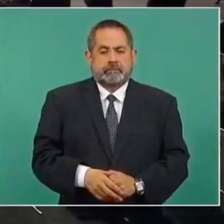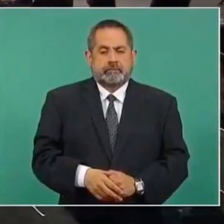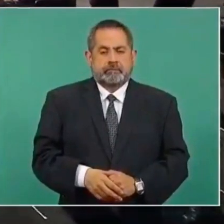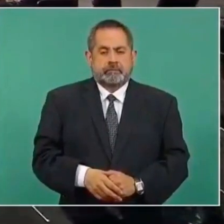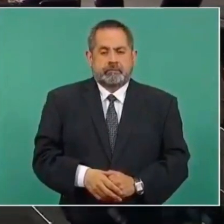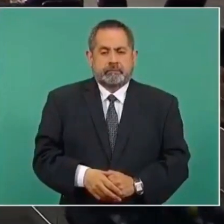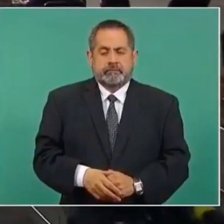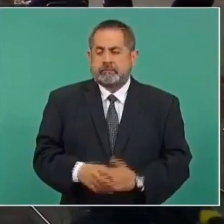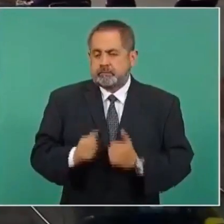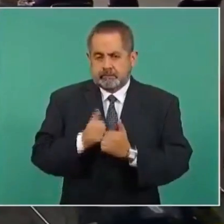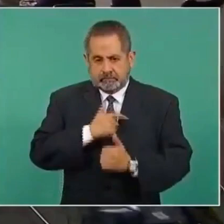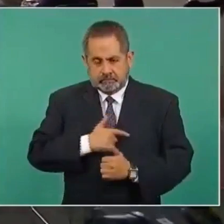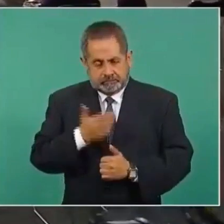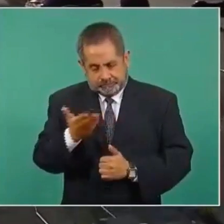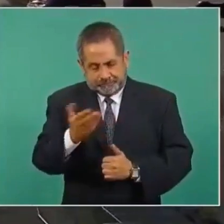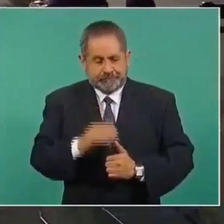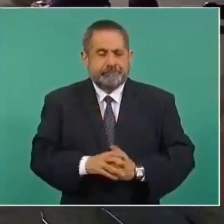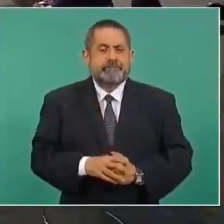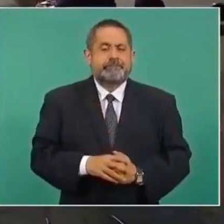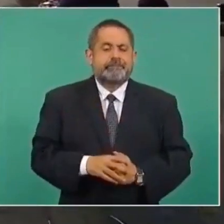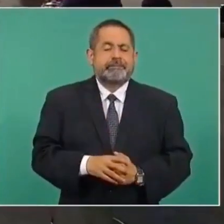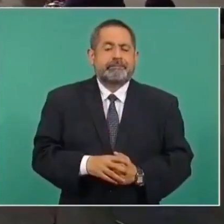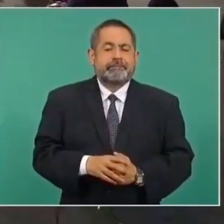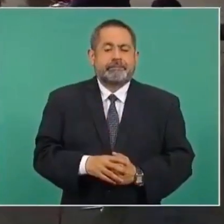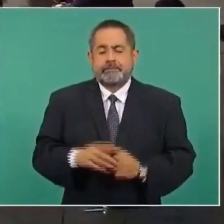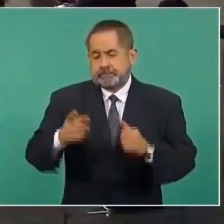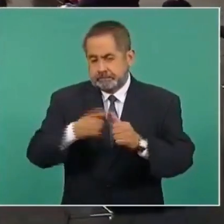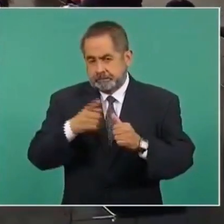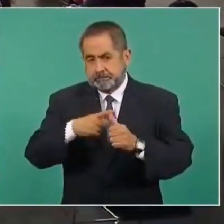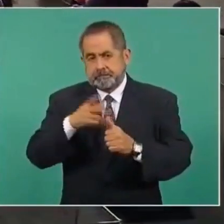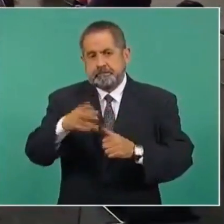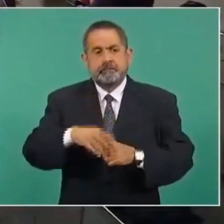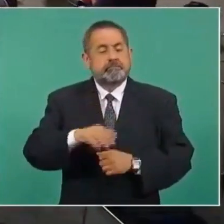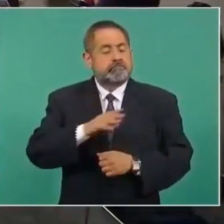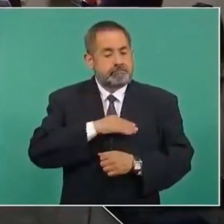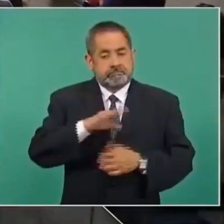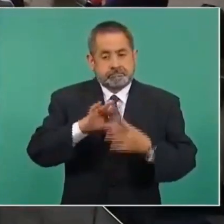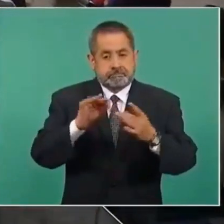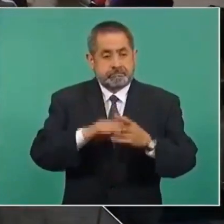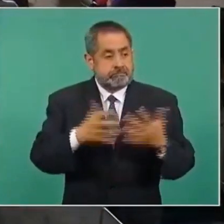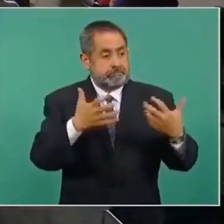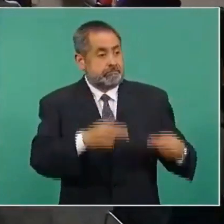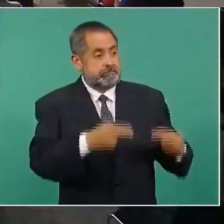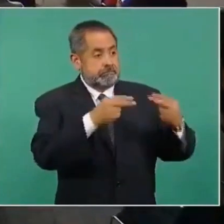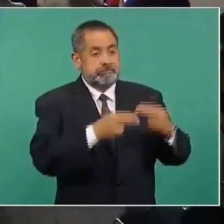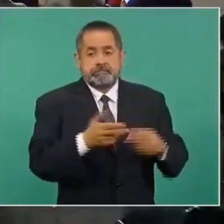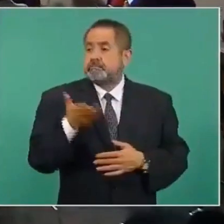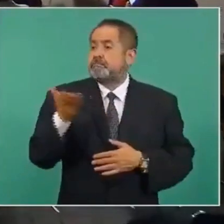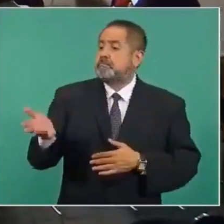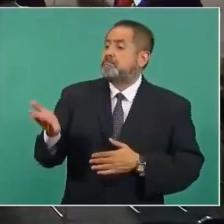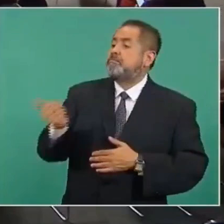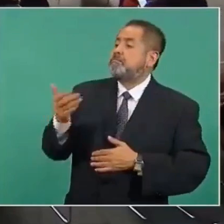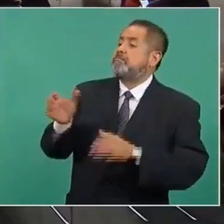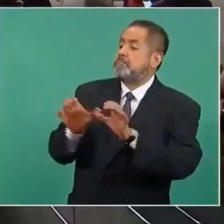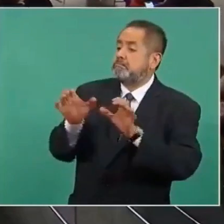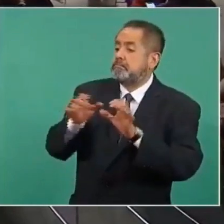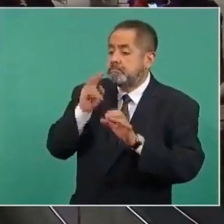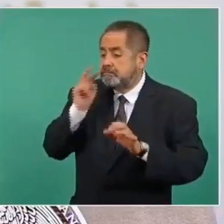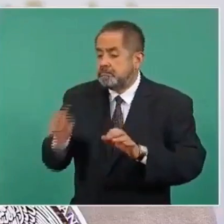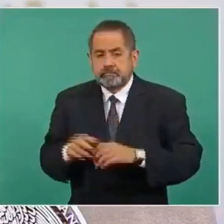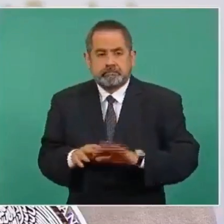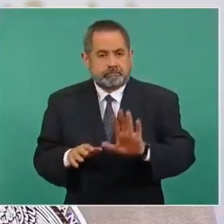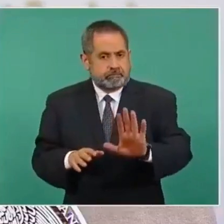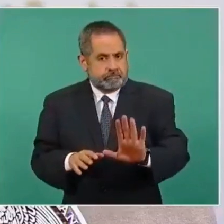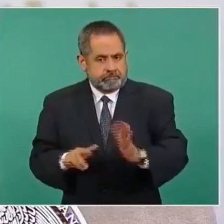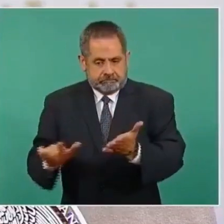Con gusto. Gracias, Liliana. Primero, qué bueno que menciona que las empresas están pidiendo el certificado. En la